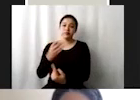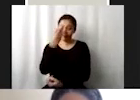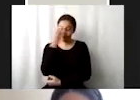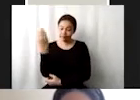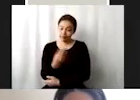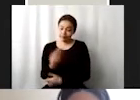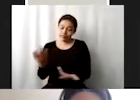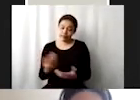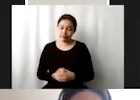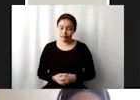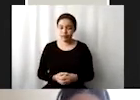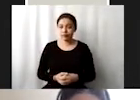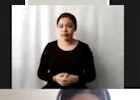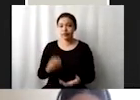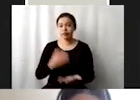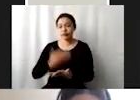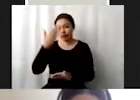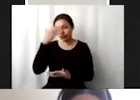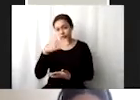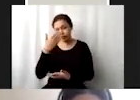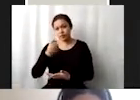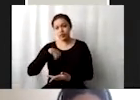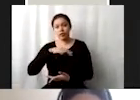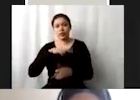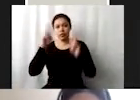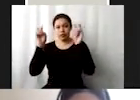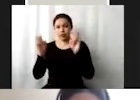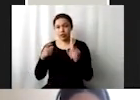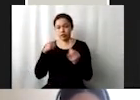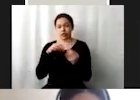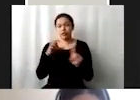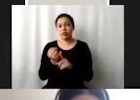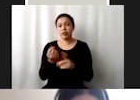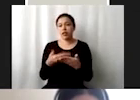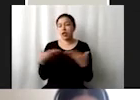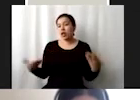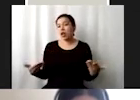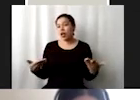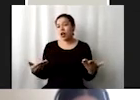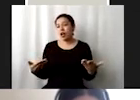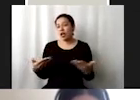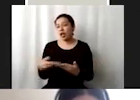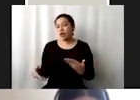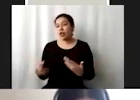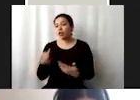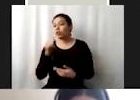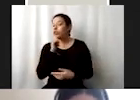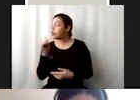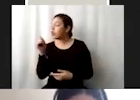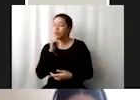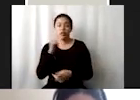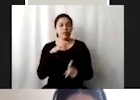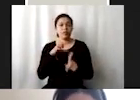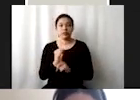bueno nada más para que sepan dónde estamos en ese tema de las metas que hasta el momento no se han cumplido